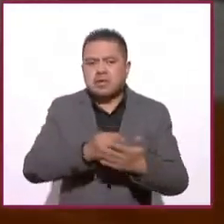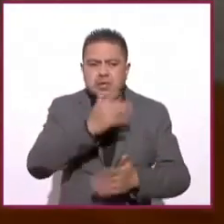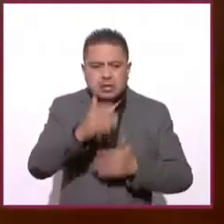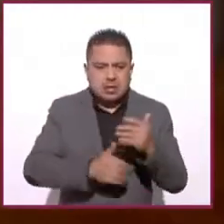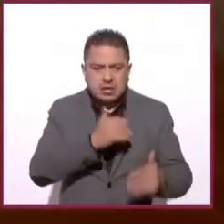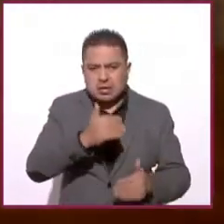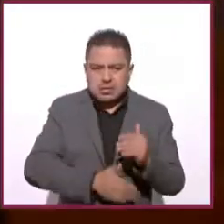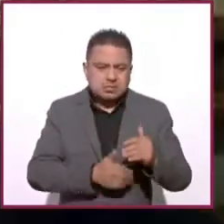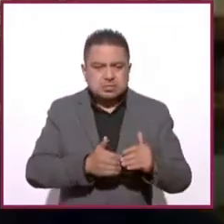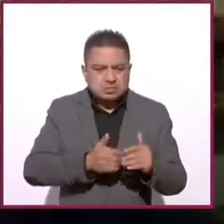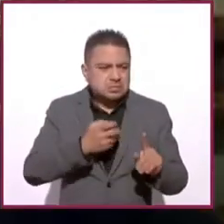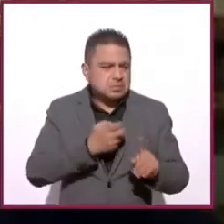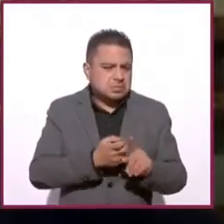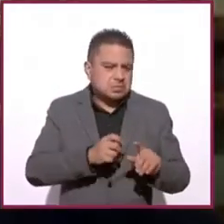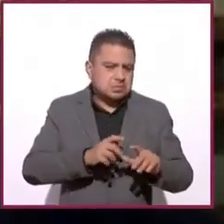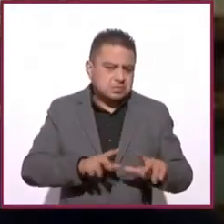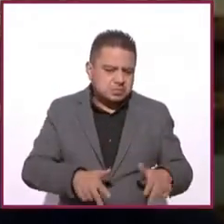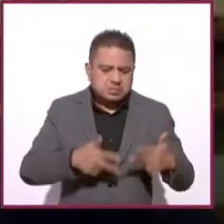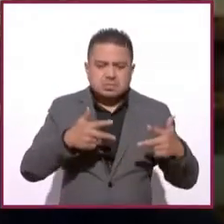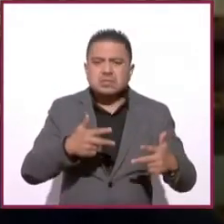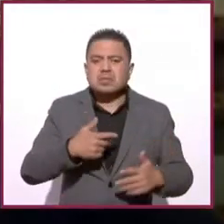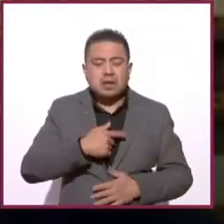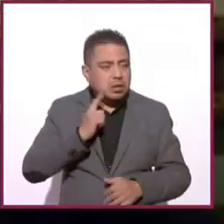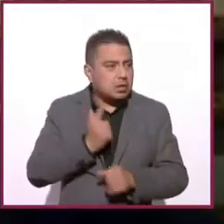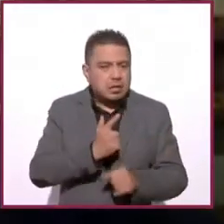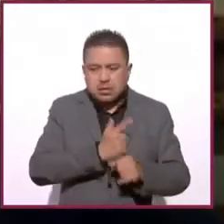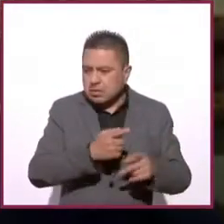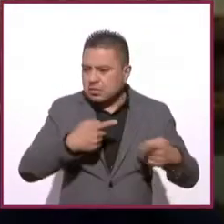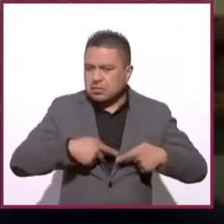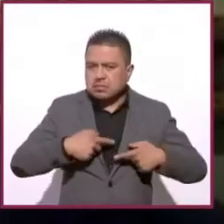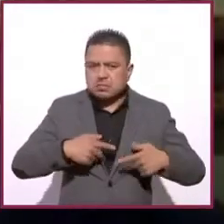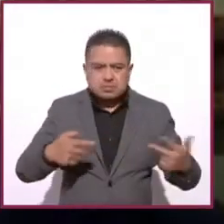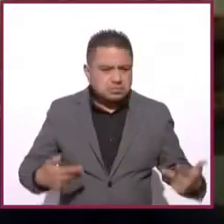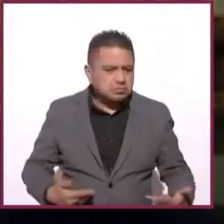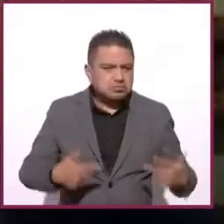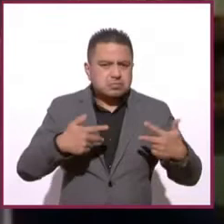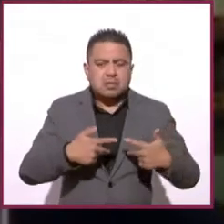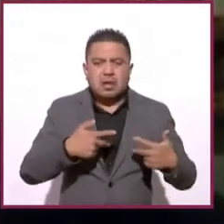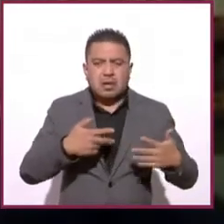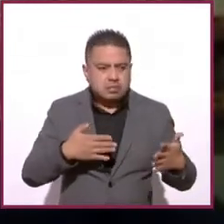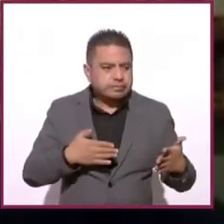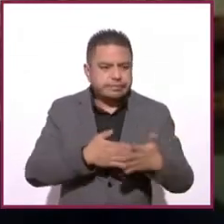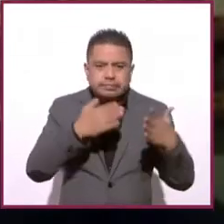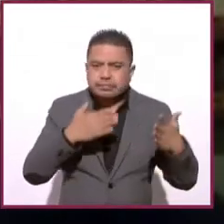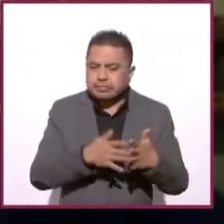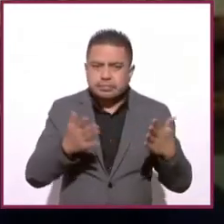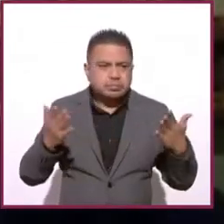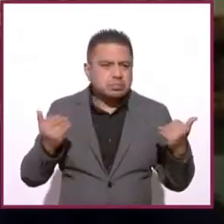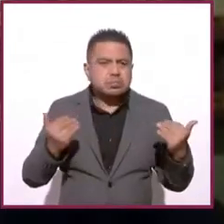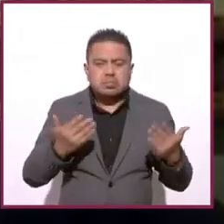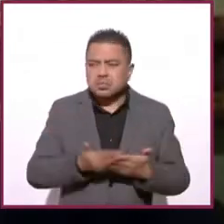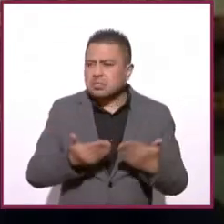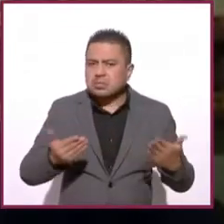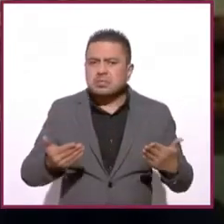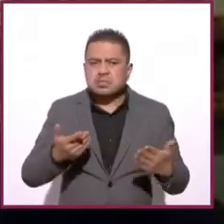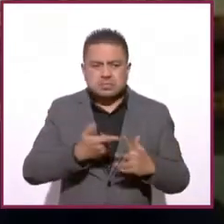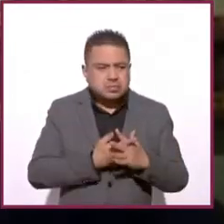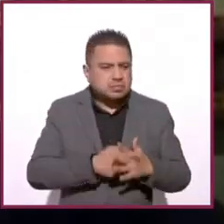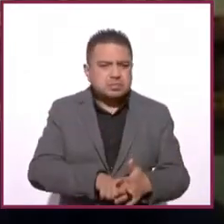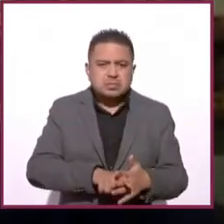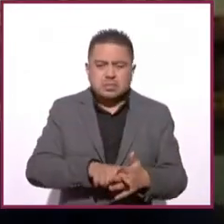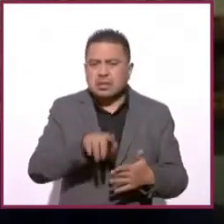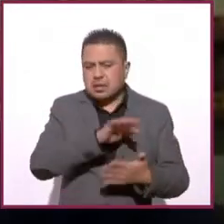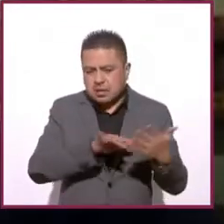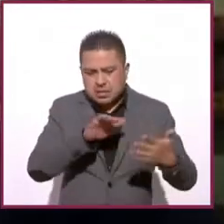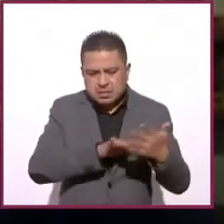final de sus sesiones. Nos dimos cuenta de que tenemos un auditorio virtual sin fronteras. Y entonces, a partir de la